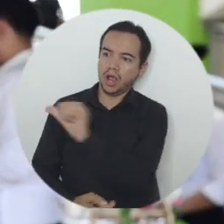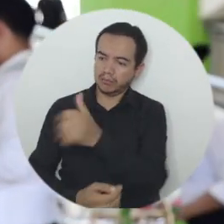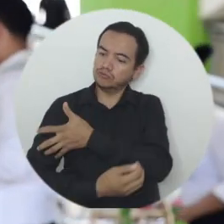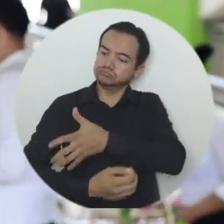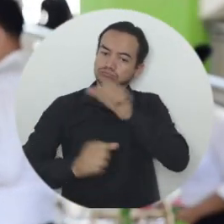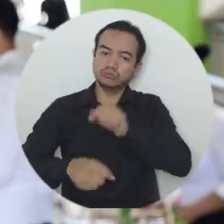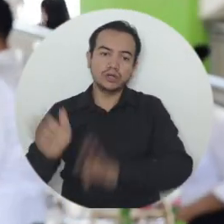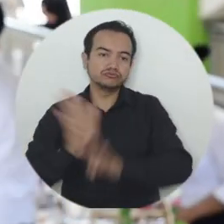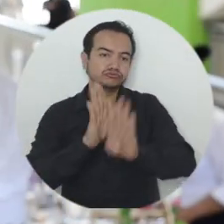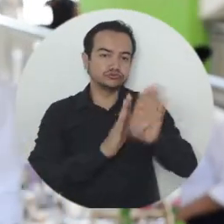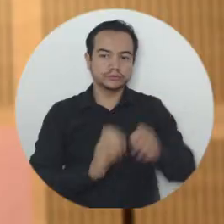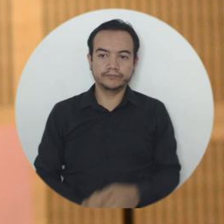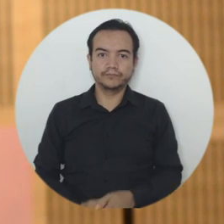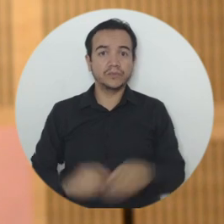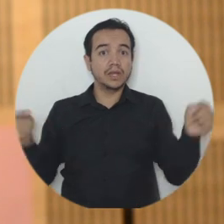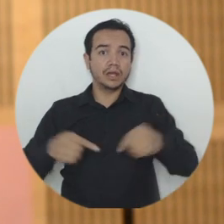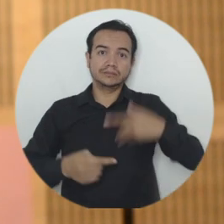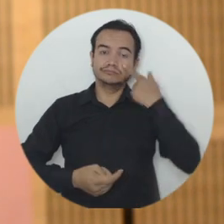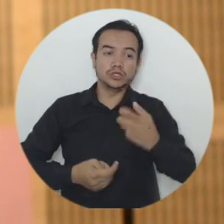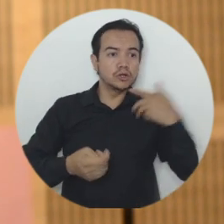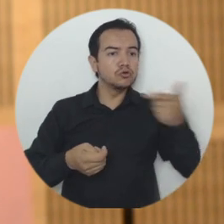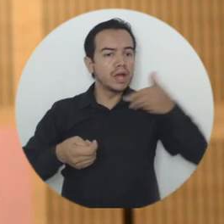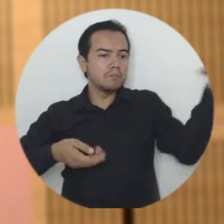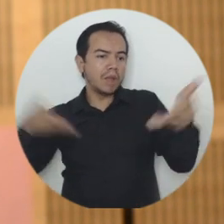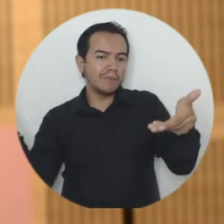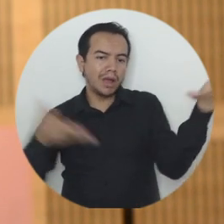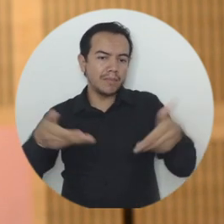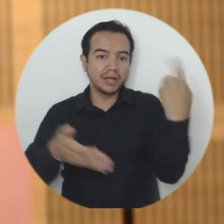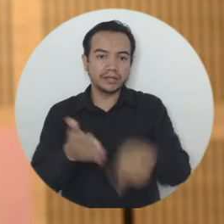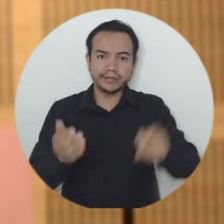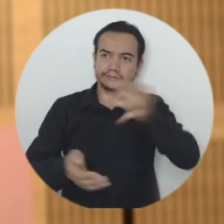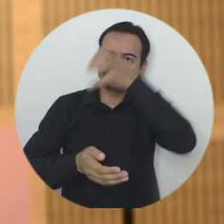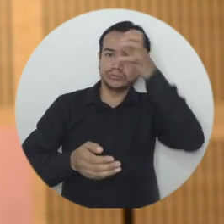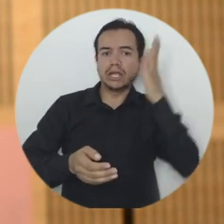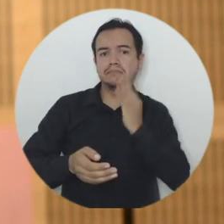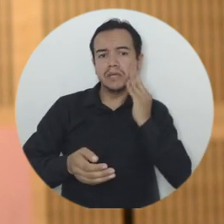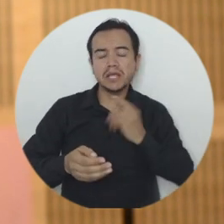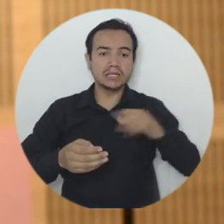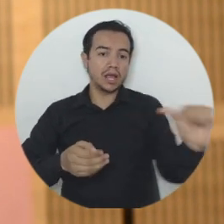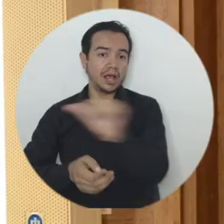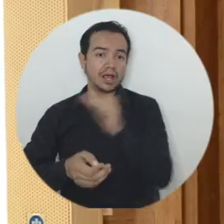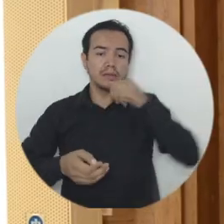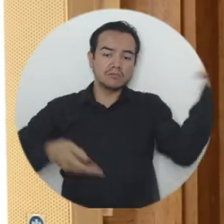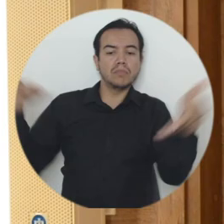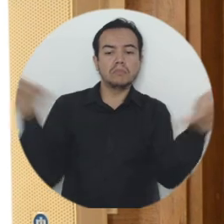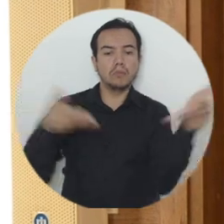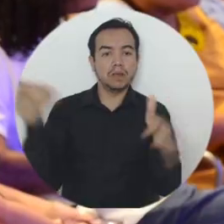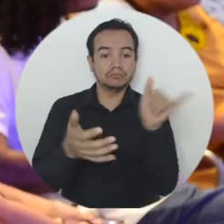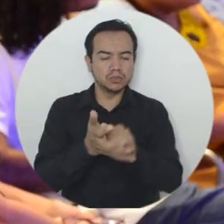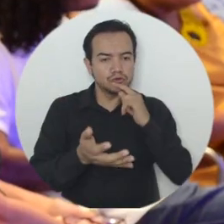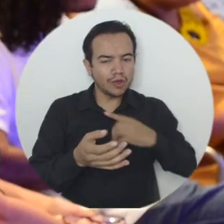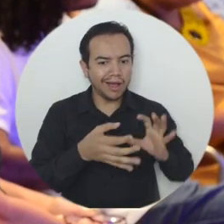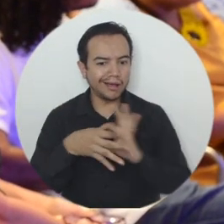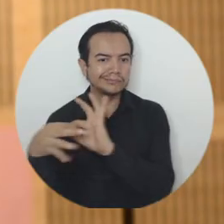propósito de la mujer para emprender. Estos espacios son muy nutridos porque aquí se intercambian no solamente conocimientos, sino también experiencias de las